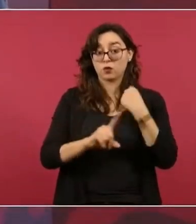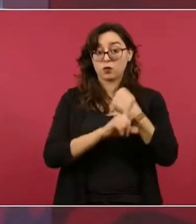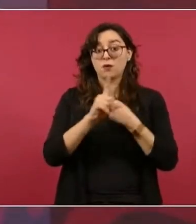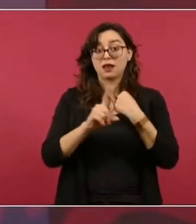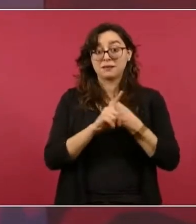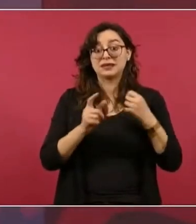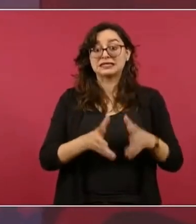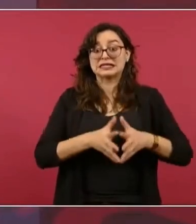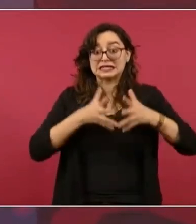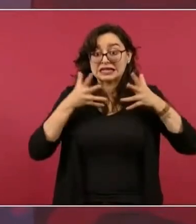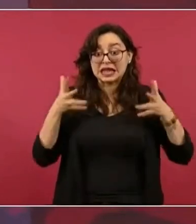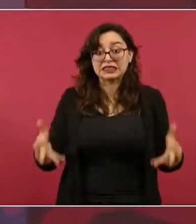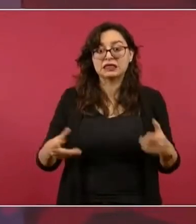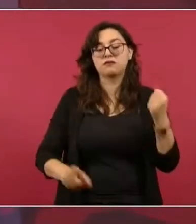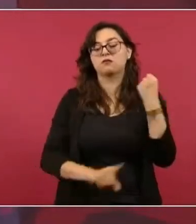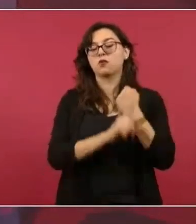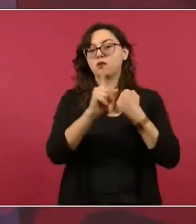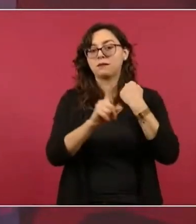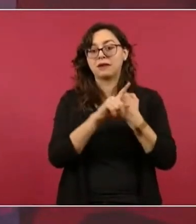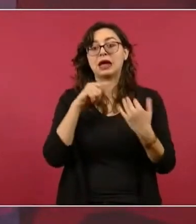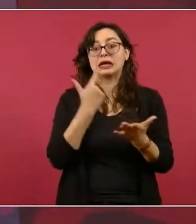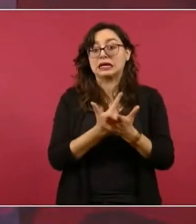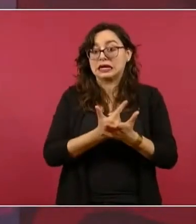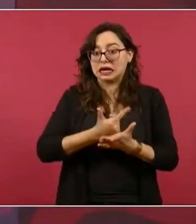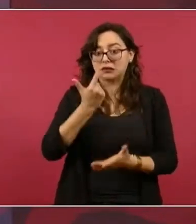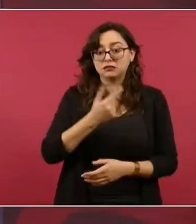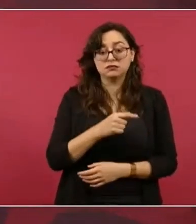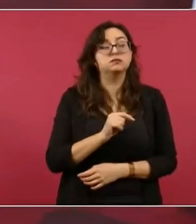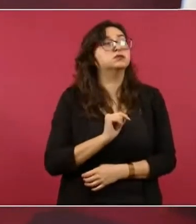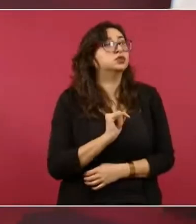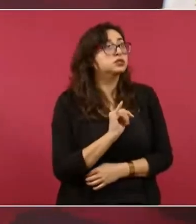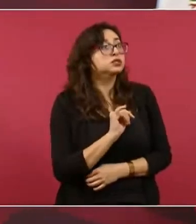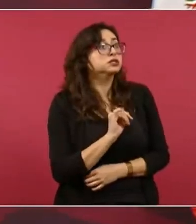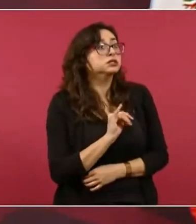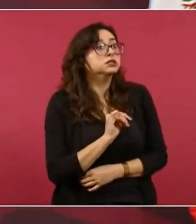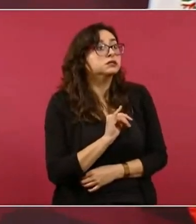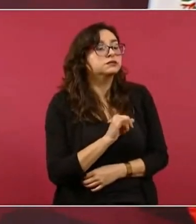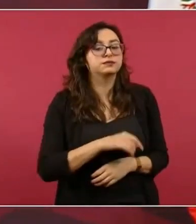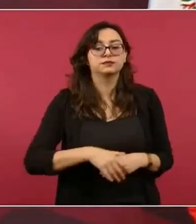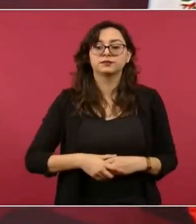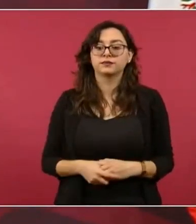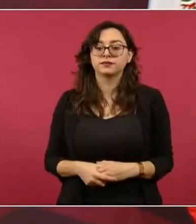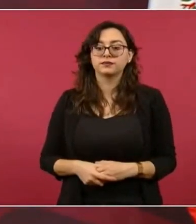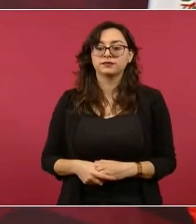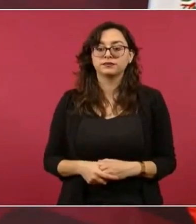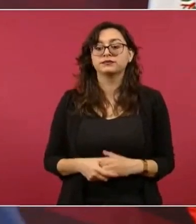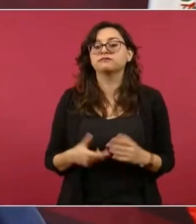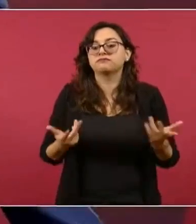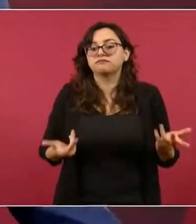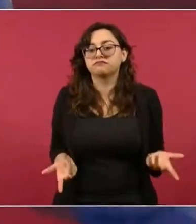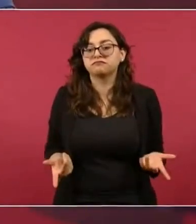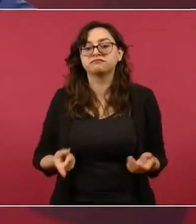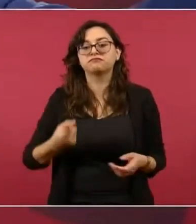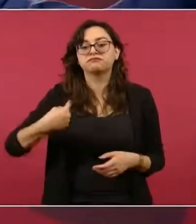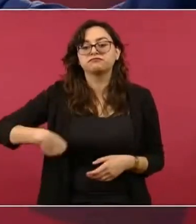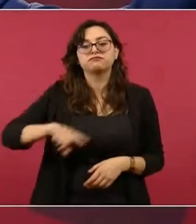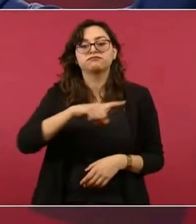problemas nacionales. Entonces, como estrategia, estamos